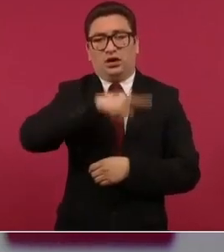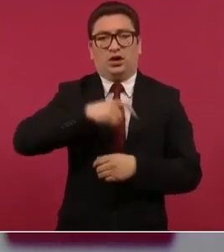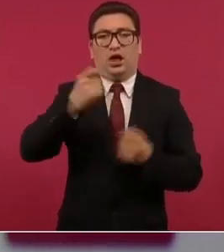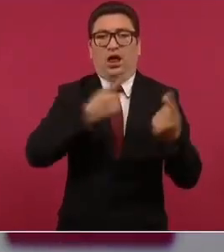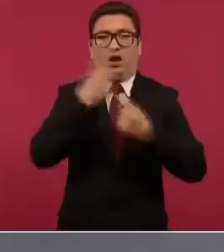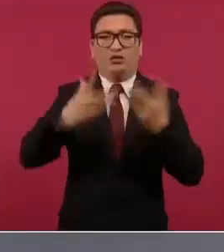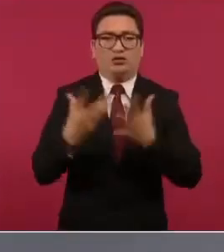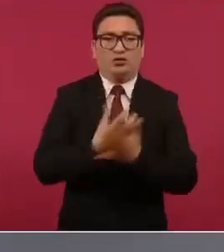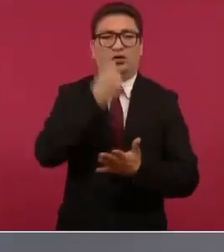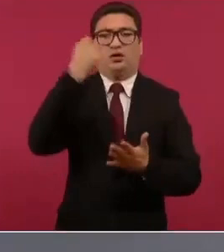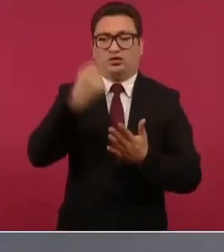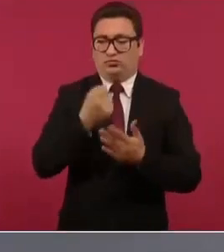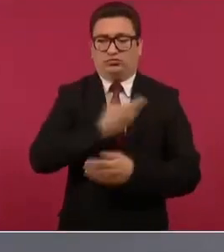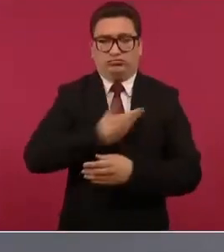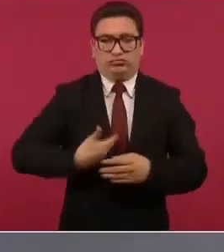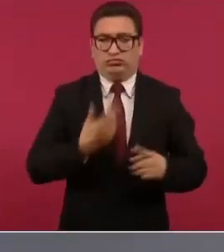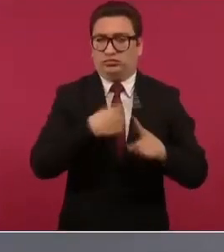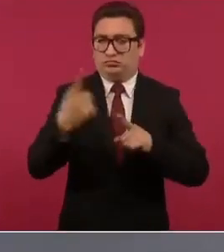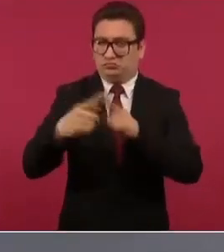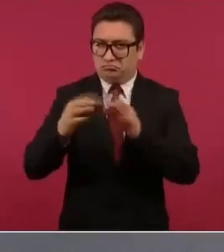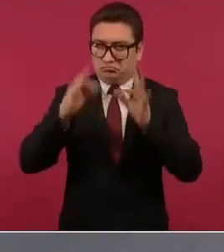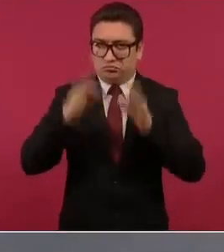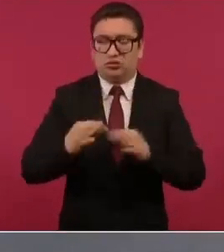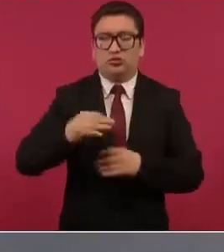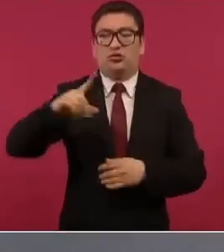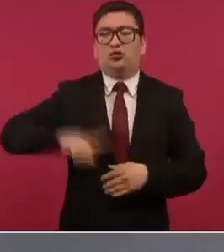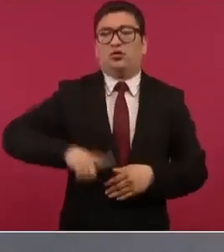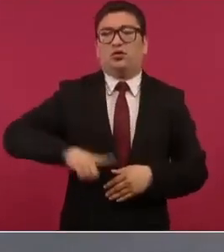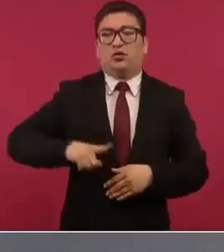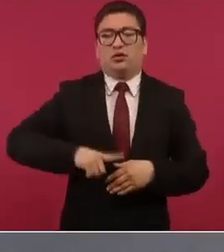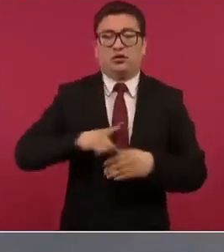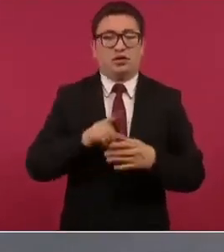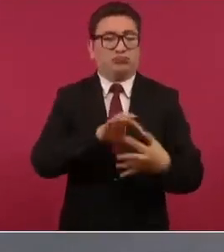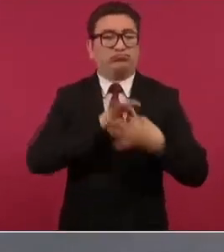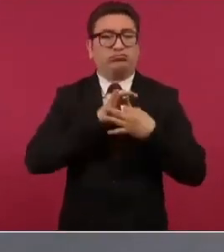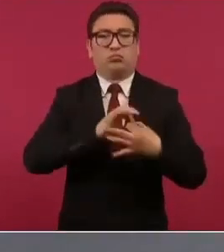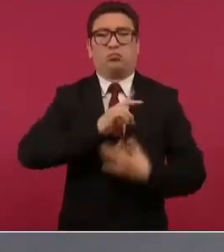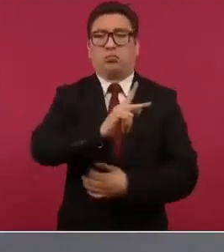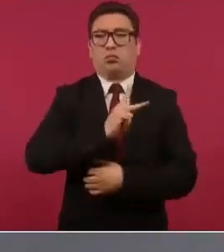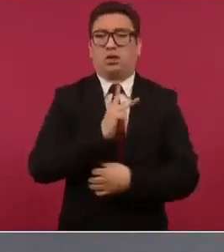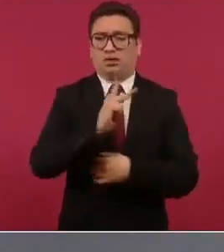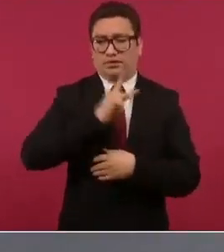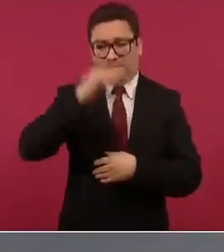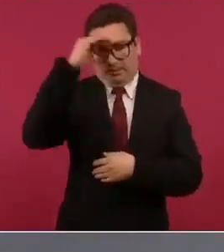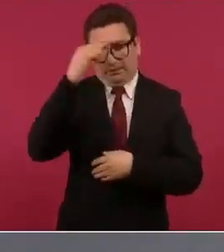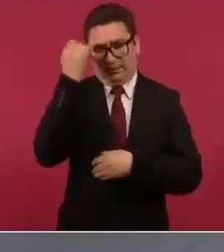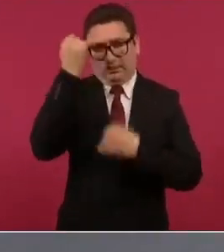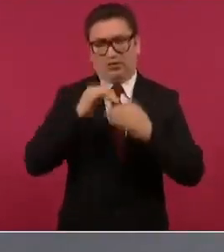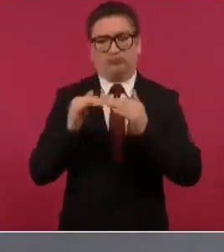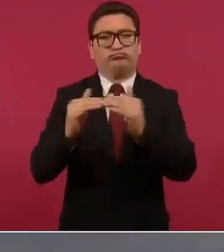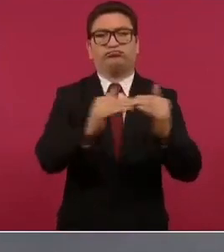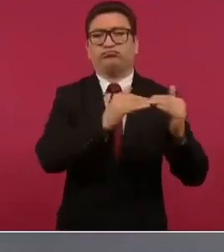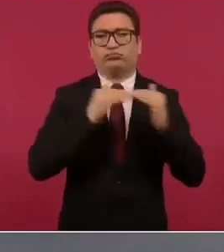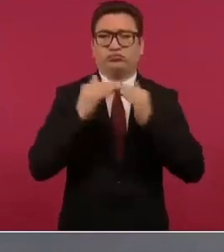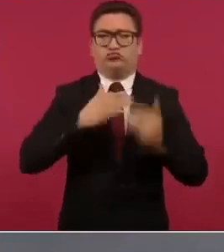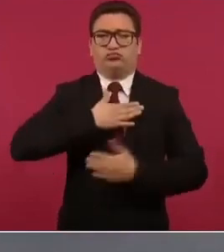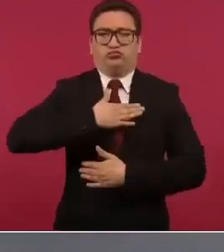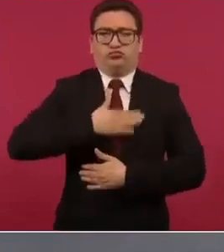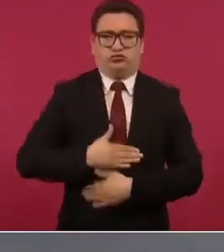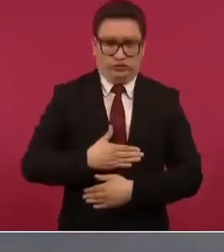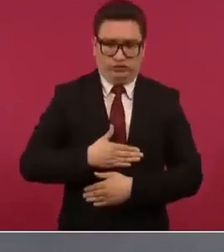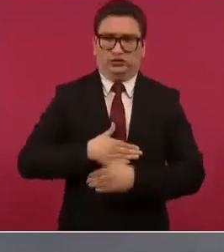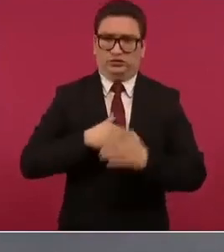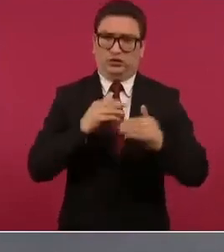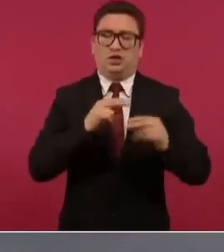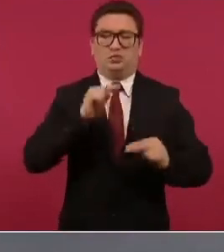legal y legítimamente gobernantes afines a nuestras convicciones de igualdad justicia y